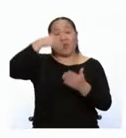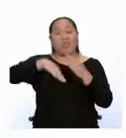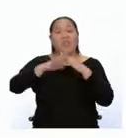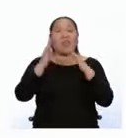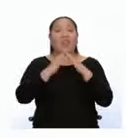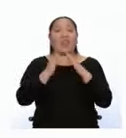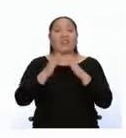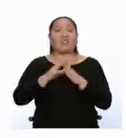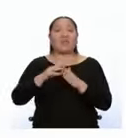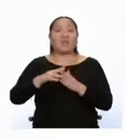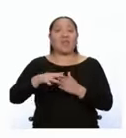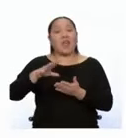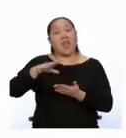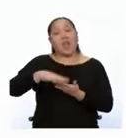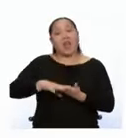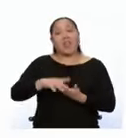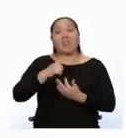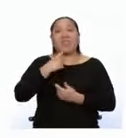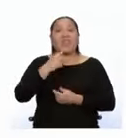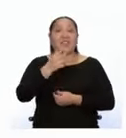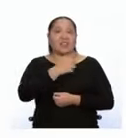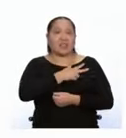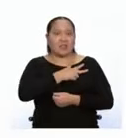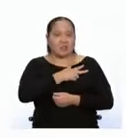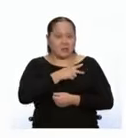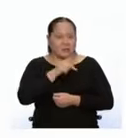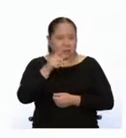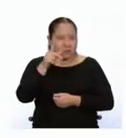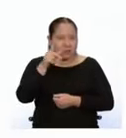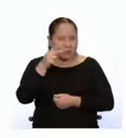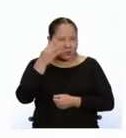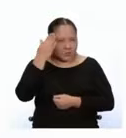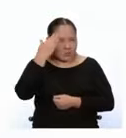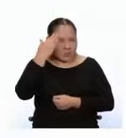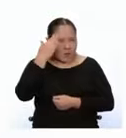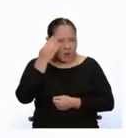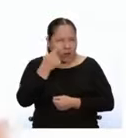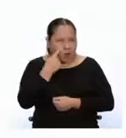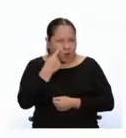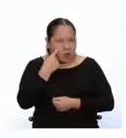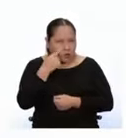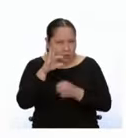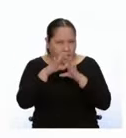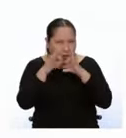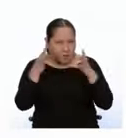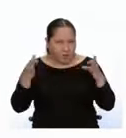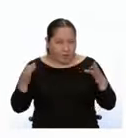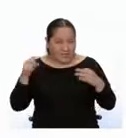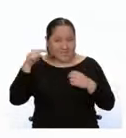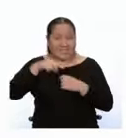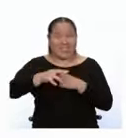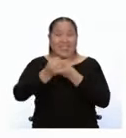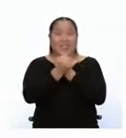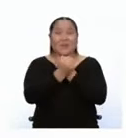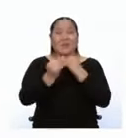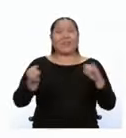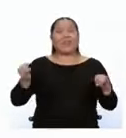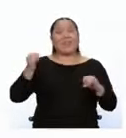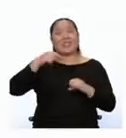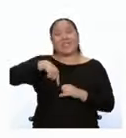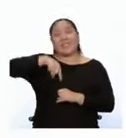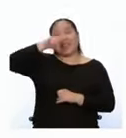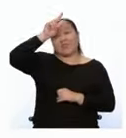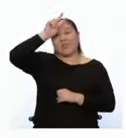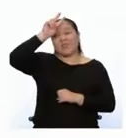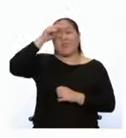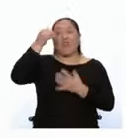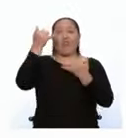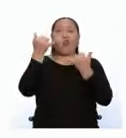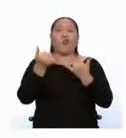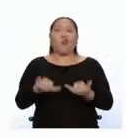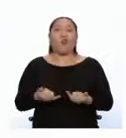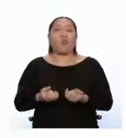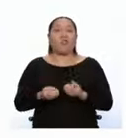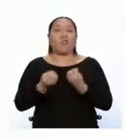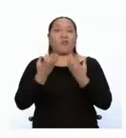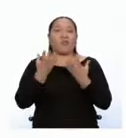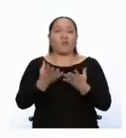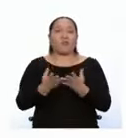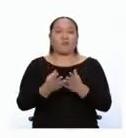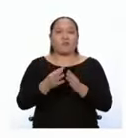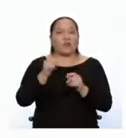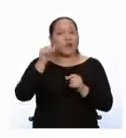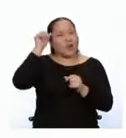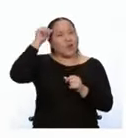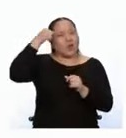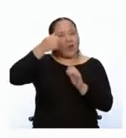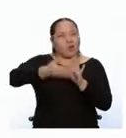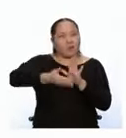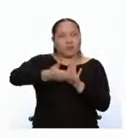¿Les suena la frase que acabo de decir? Es de la independencia de nuestro querido Perú, ¿cierto? El día de hoy daremos un salto al